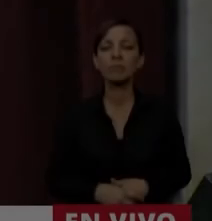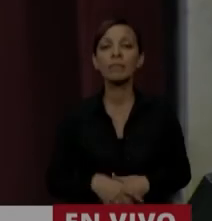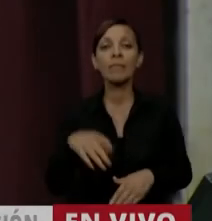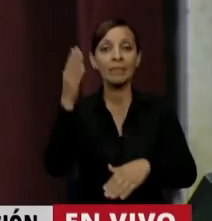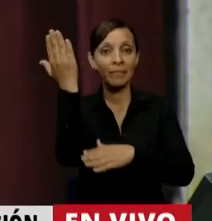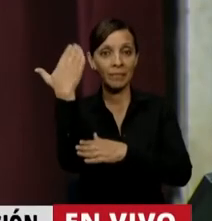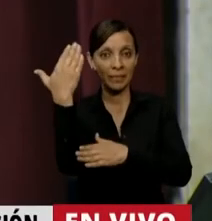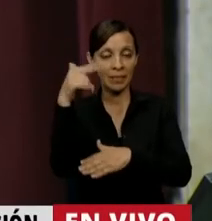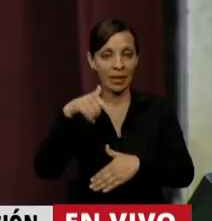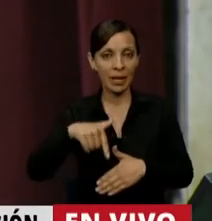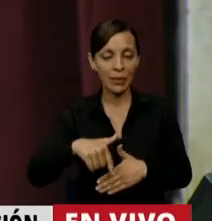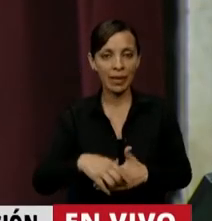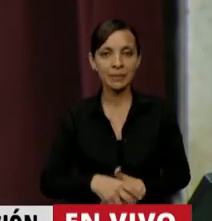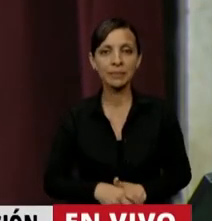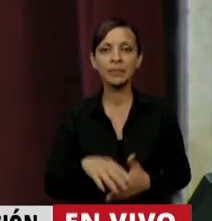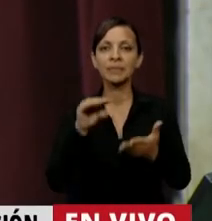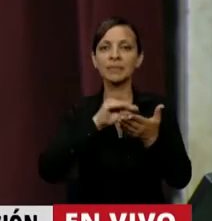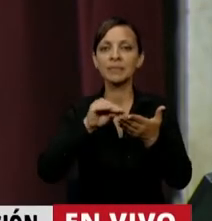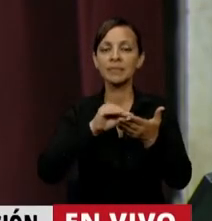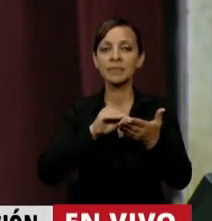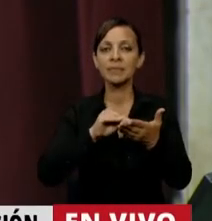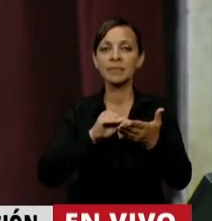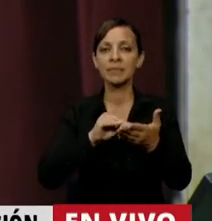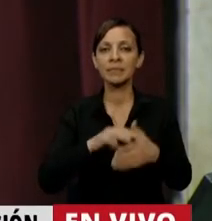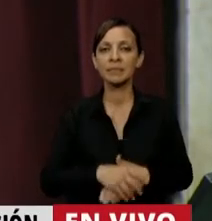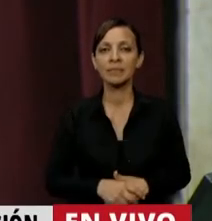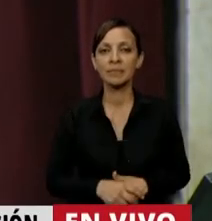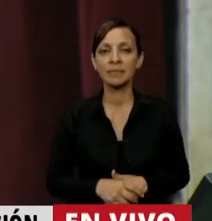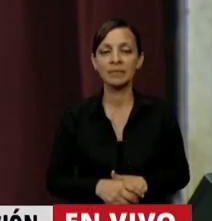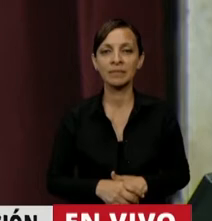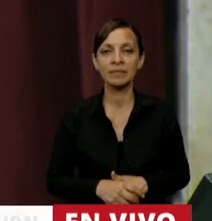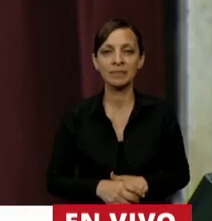El uso de la palabra, el diputado David Schleret.